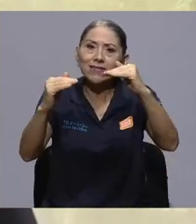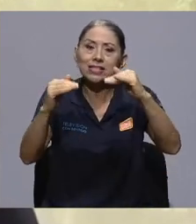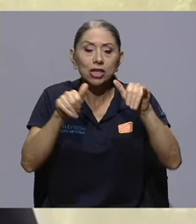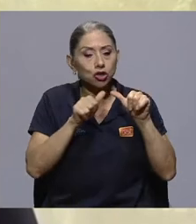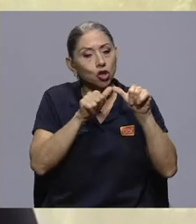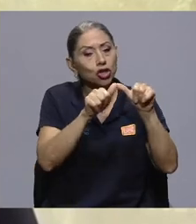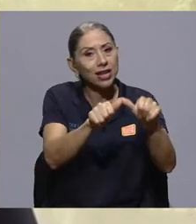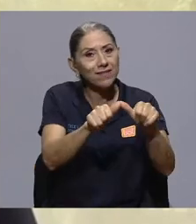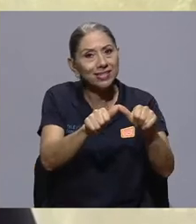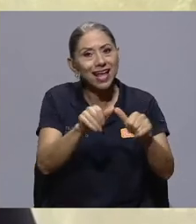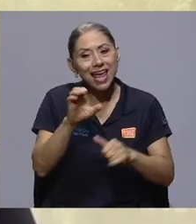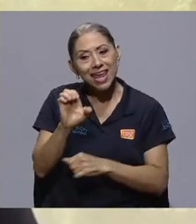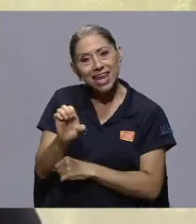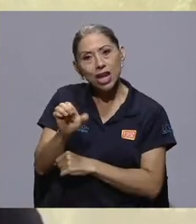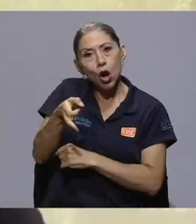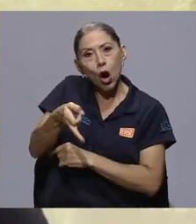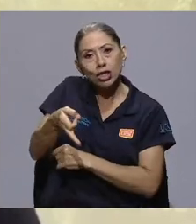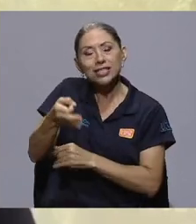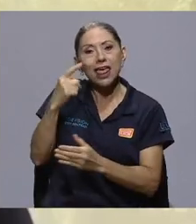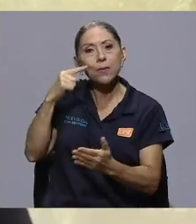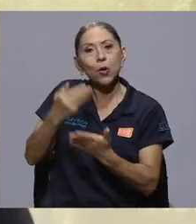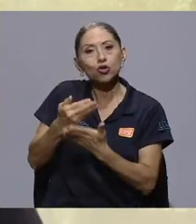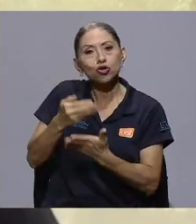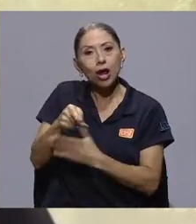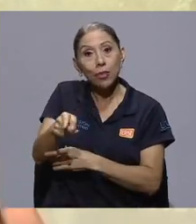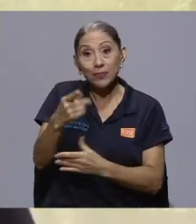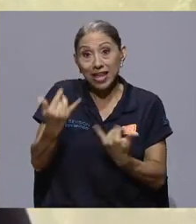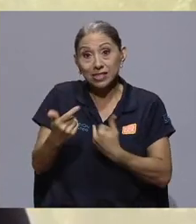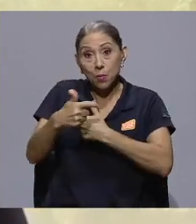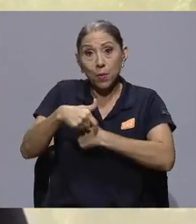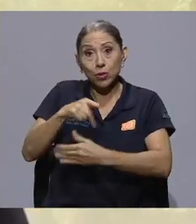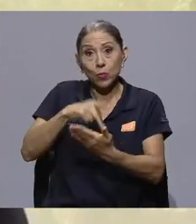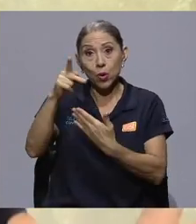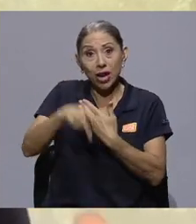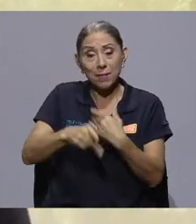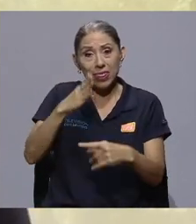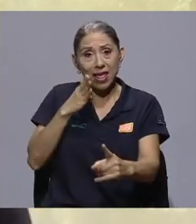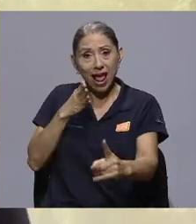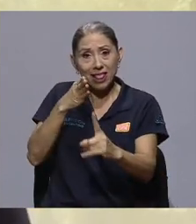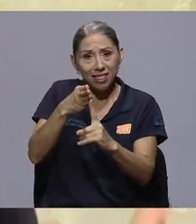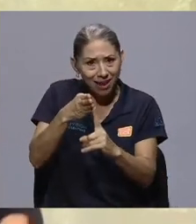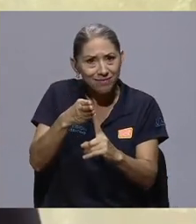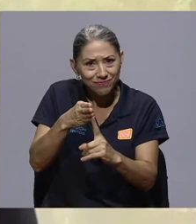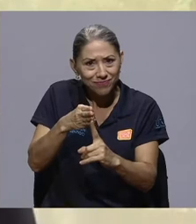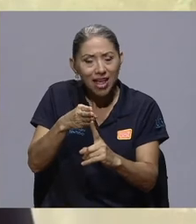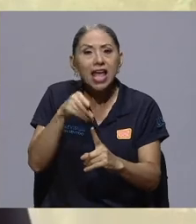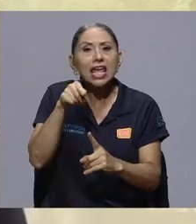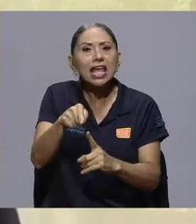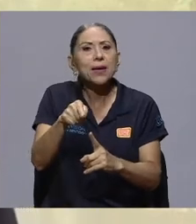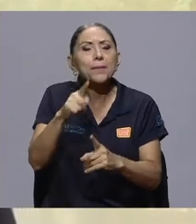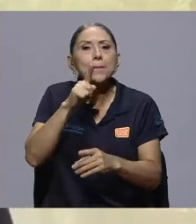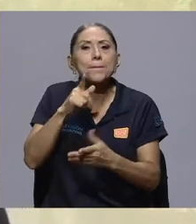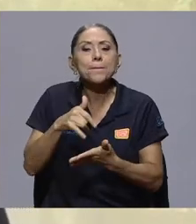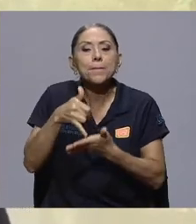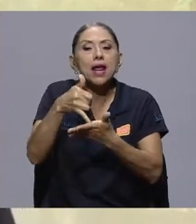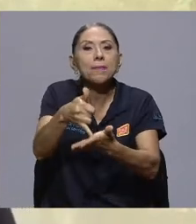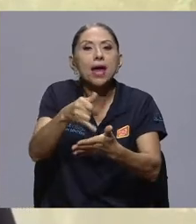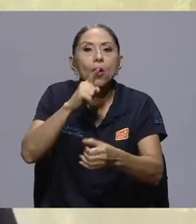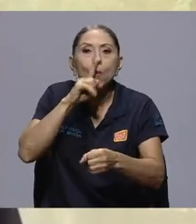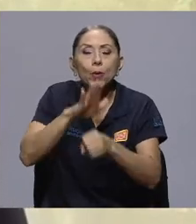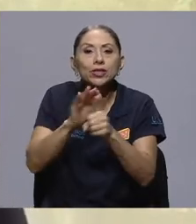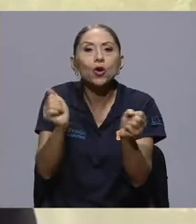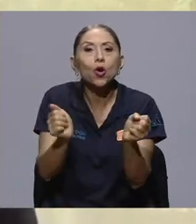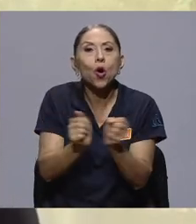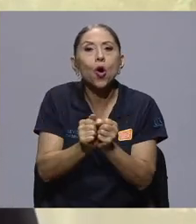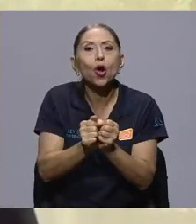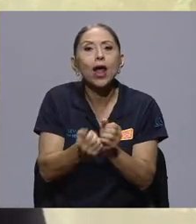demostrado que lo es. En este momento tenemos un programa que es un programa de lealtad como es del inicio que premia el compromiso con el reciclaje, o sea,